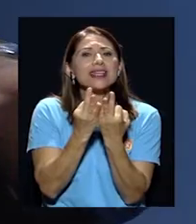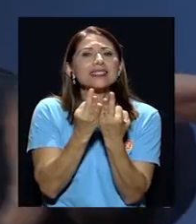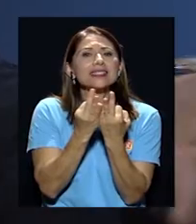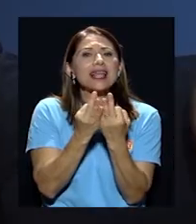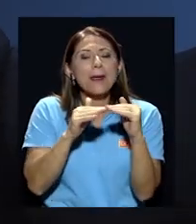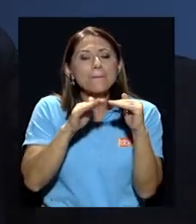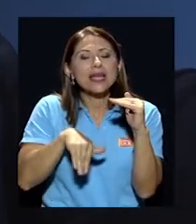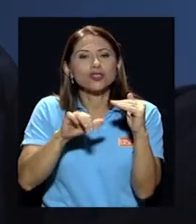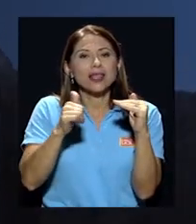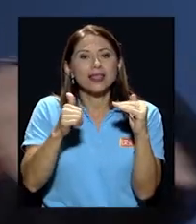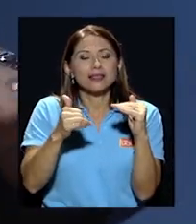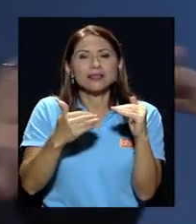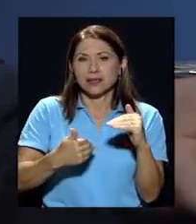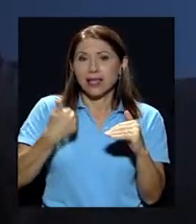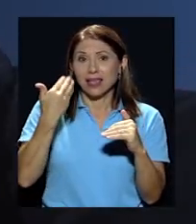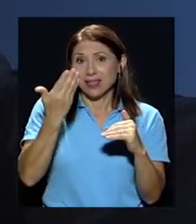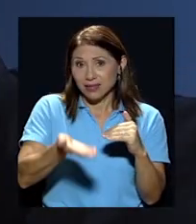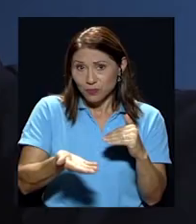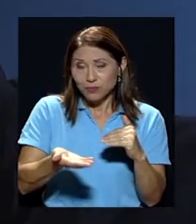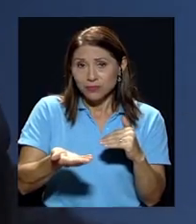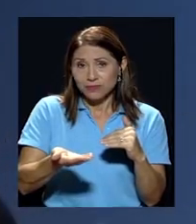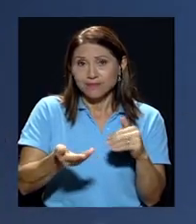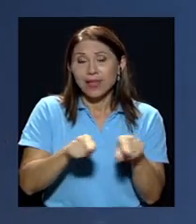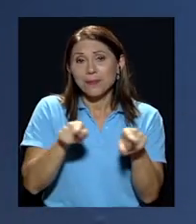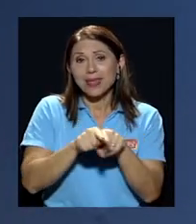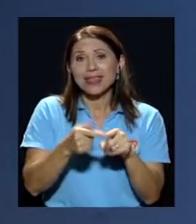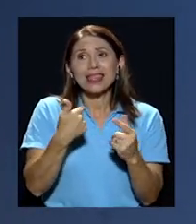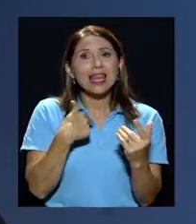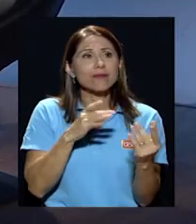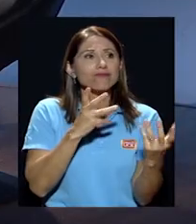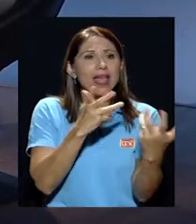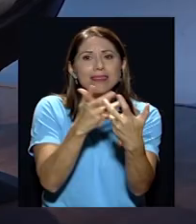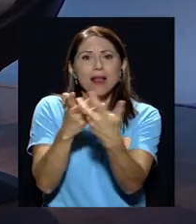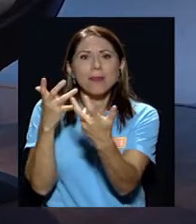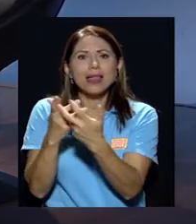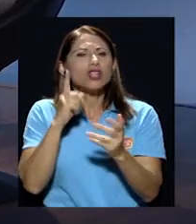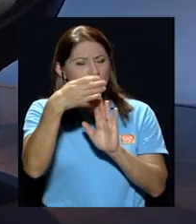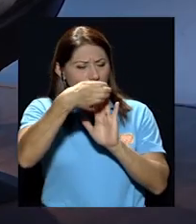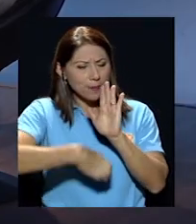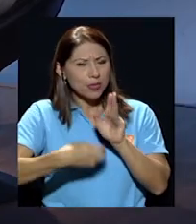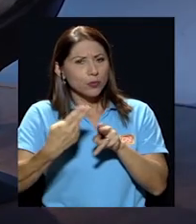tienen lógicamente sus entramados es más por ahí tengo un capítulo que se llama